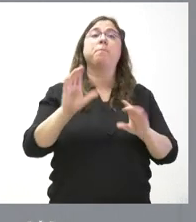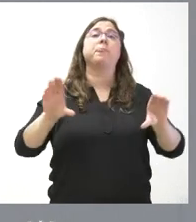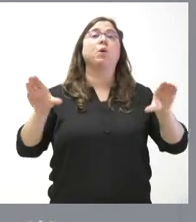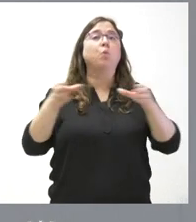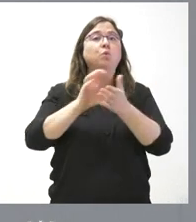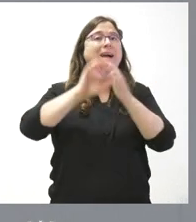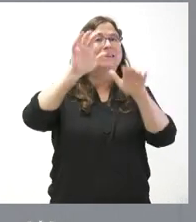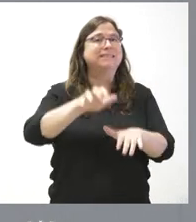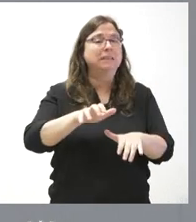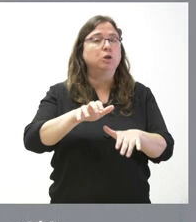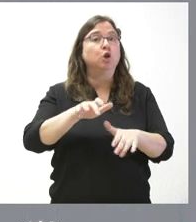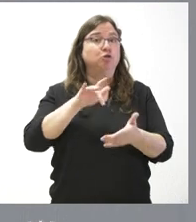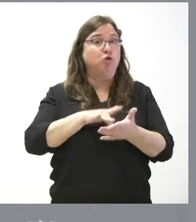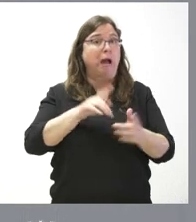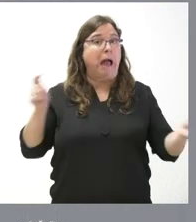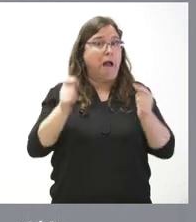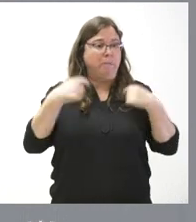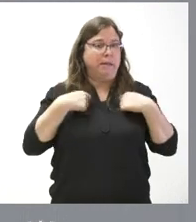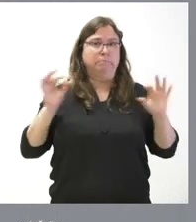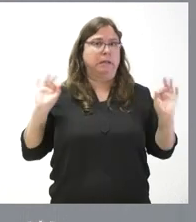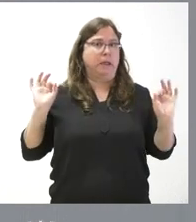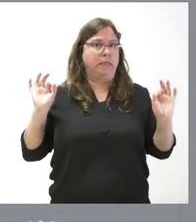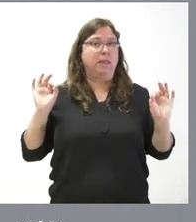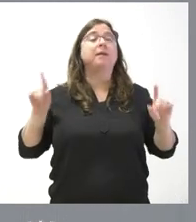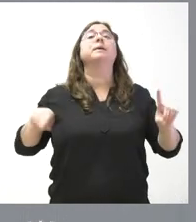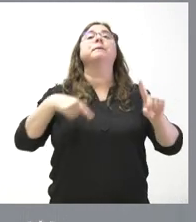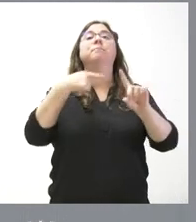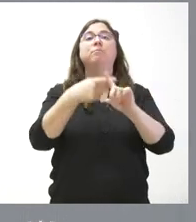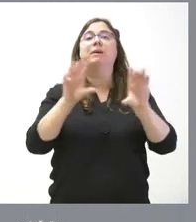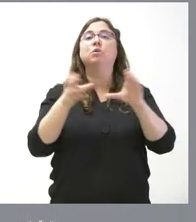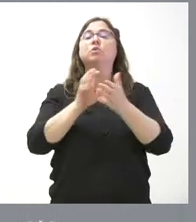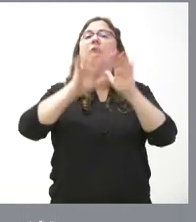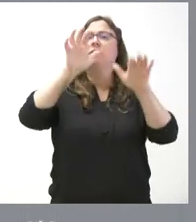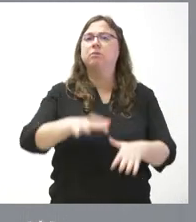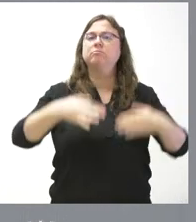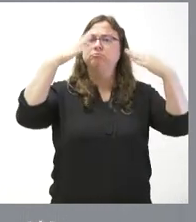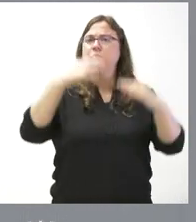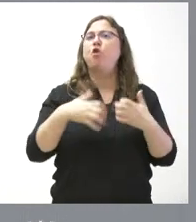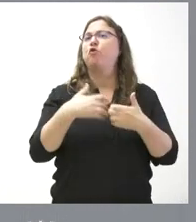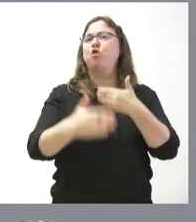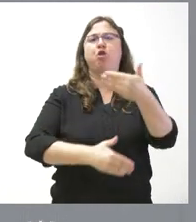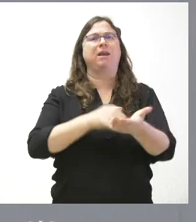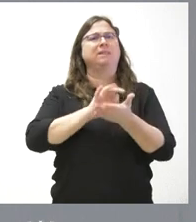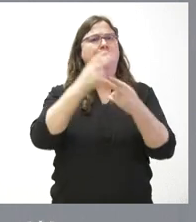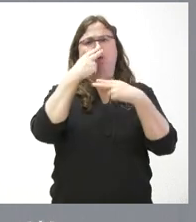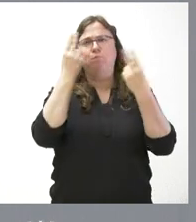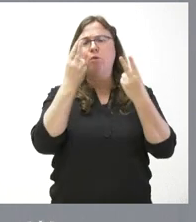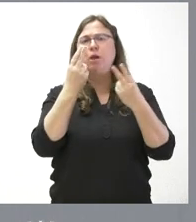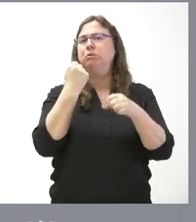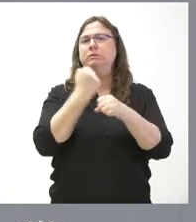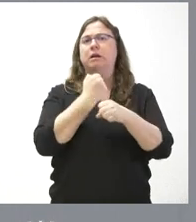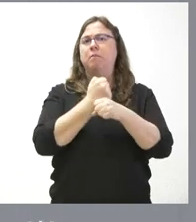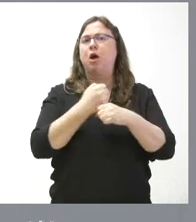no está en campaña electoral y, segundo, que la Junta de Castellón garantiza plenamente el funcionamiento de los servicios públicos, las tareas